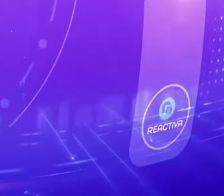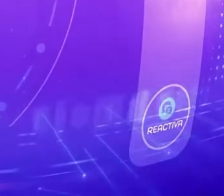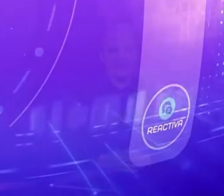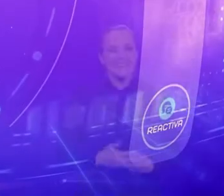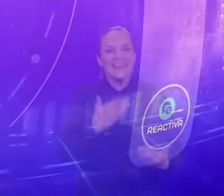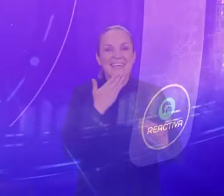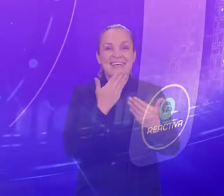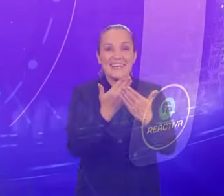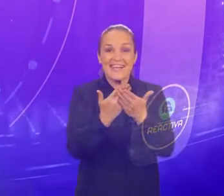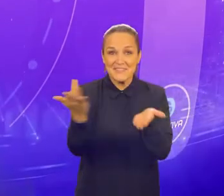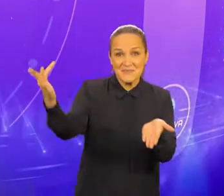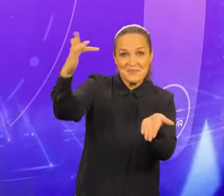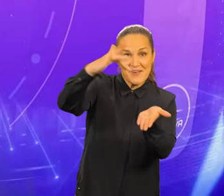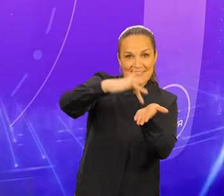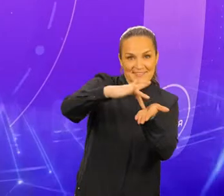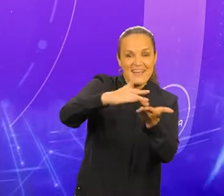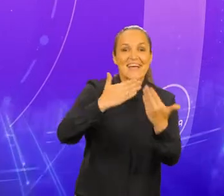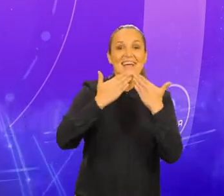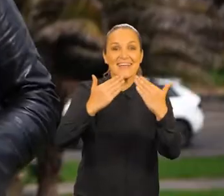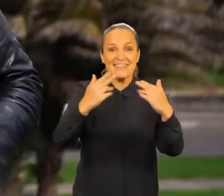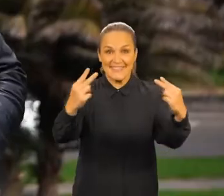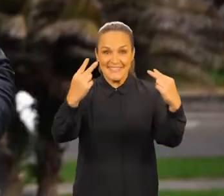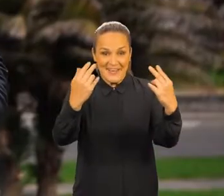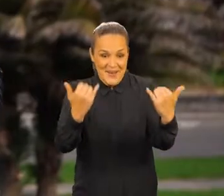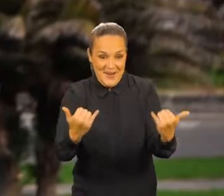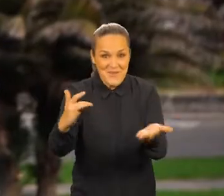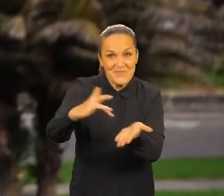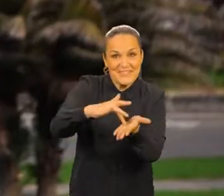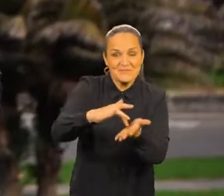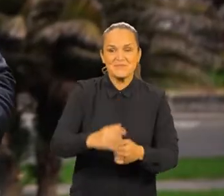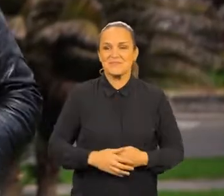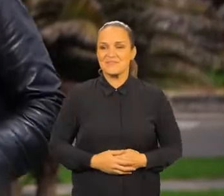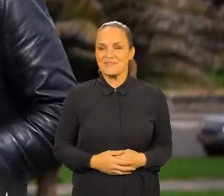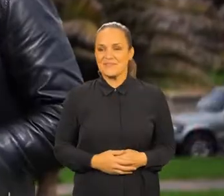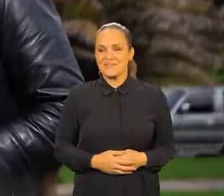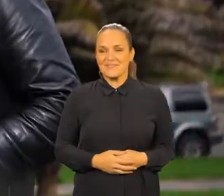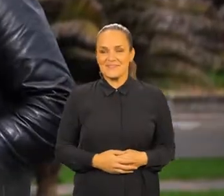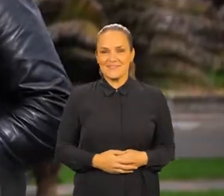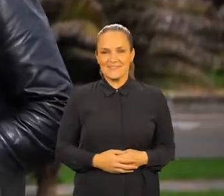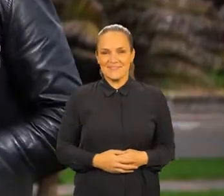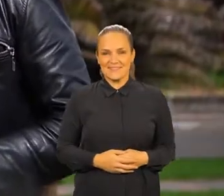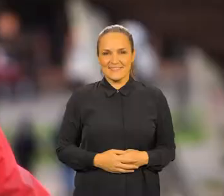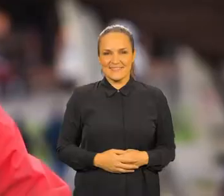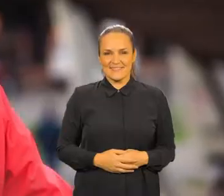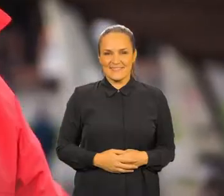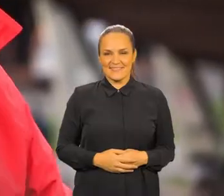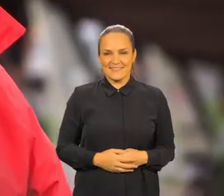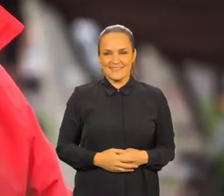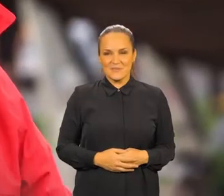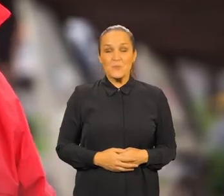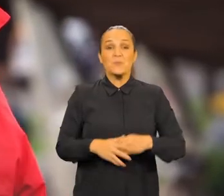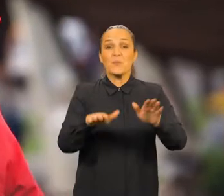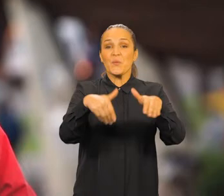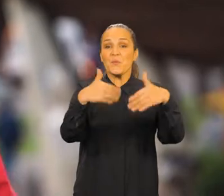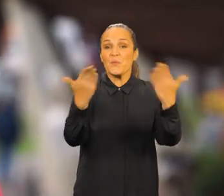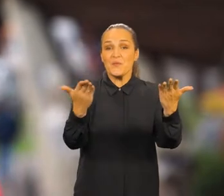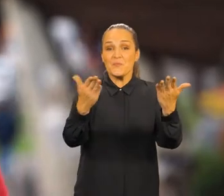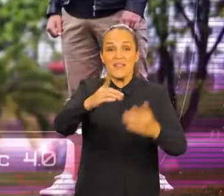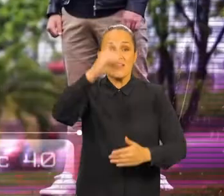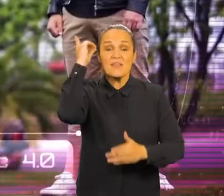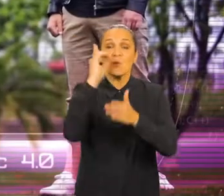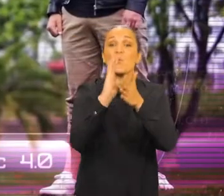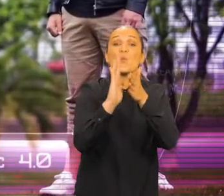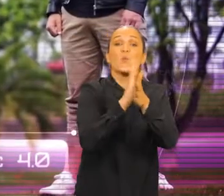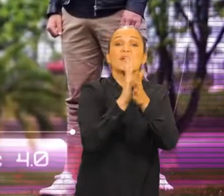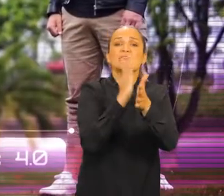Gracias por estar aquí con nosotros en nuestro programa. Hola Diana, hola Simón. Bueno Daniel, yo quiero que nos cuentes